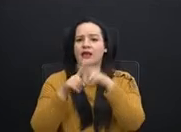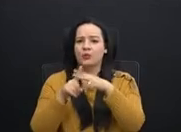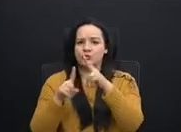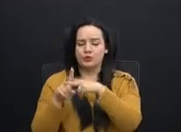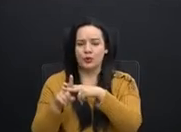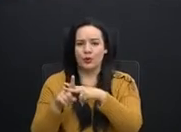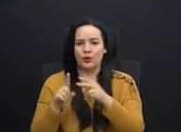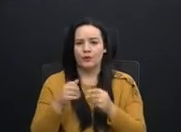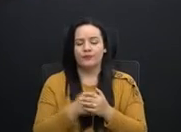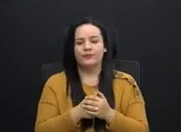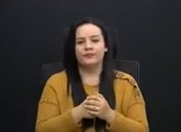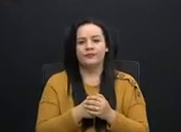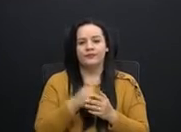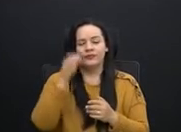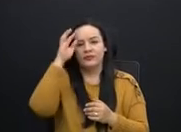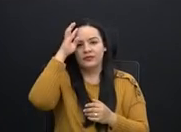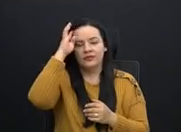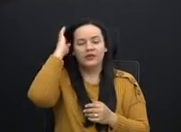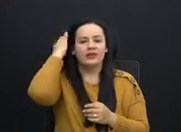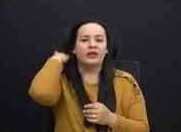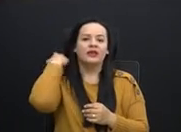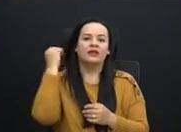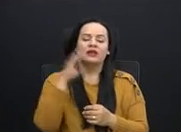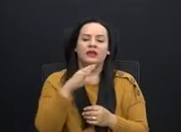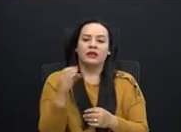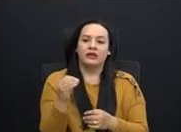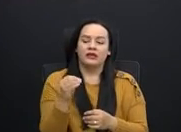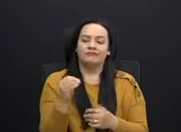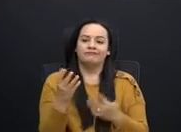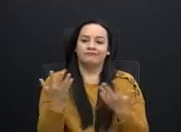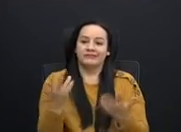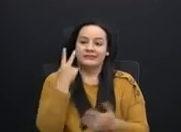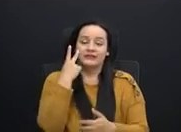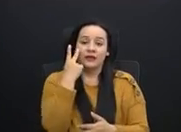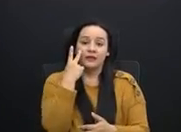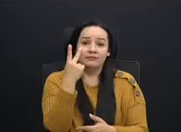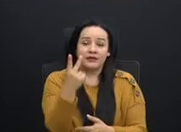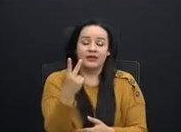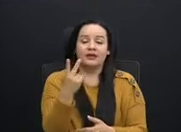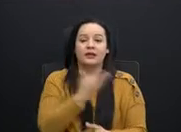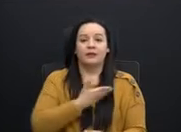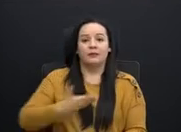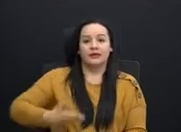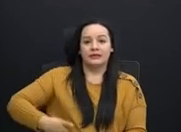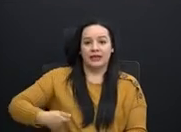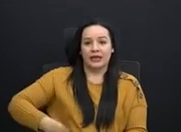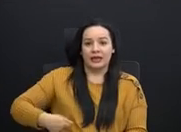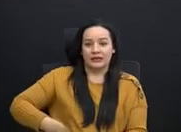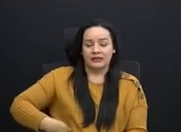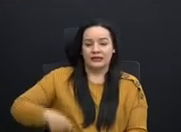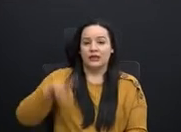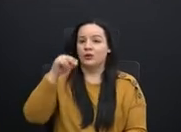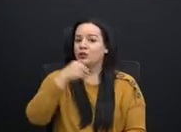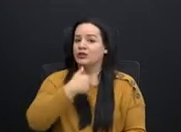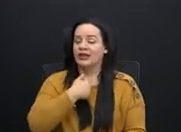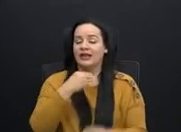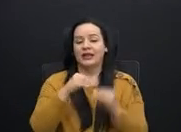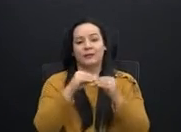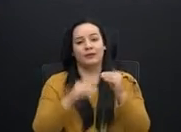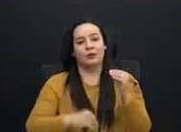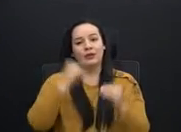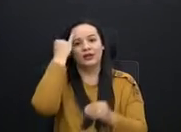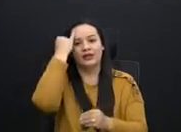Es patente que el Presidente de la República no tiene la menor idea de cómo funciona un